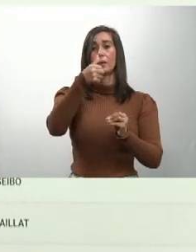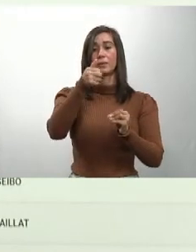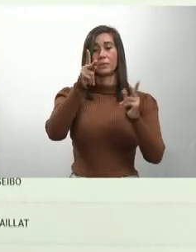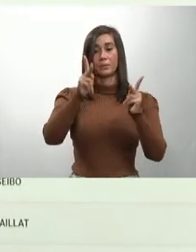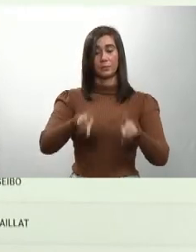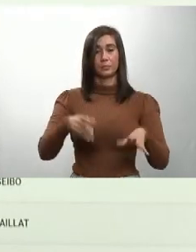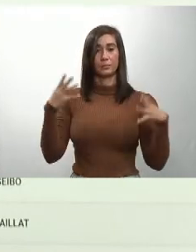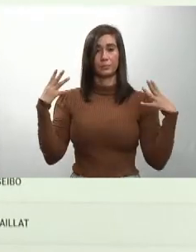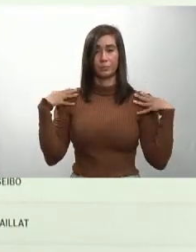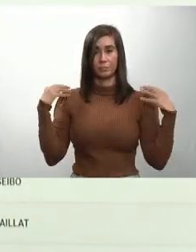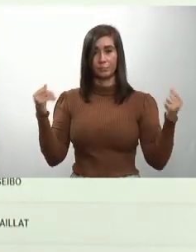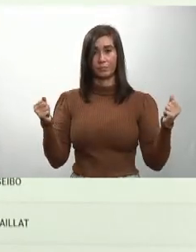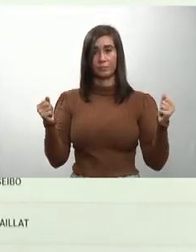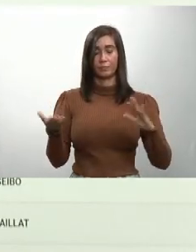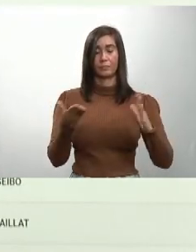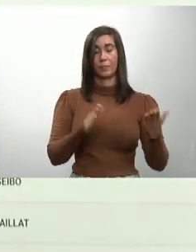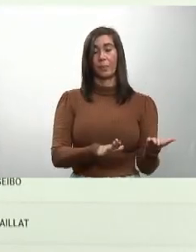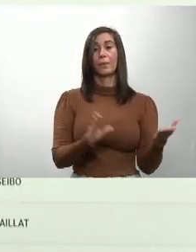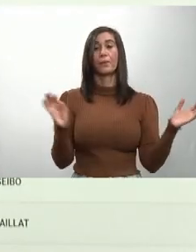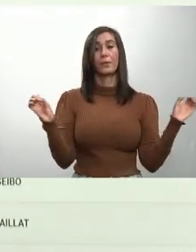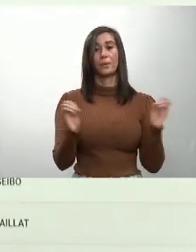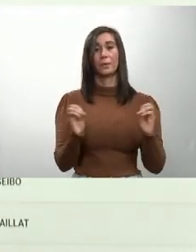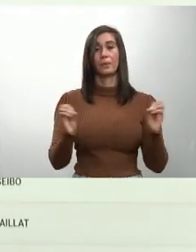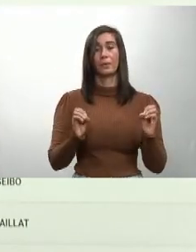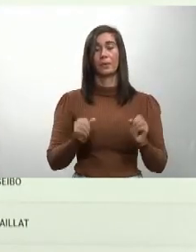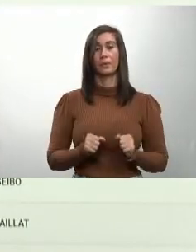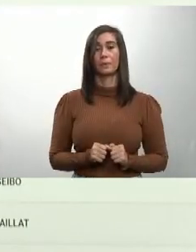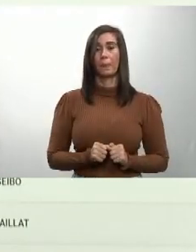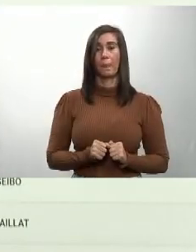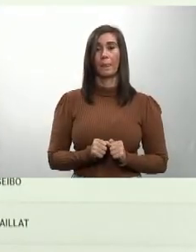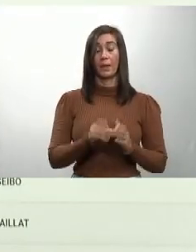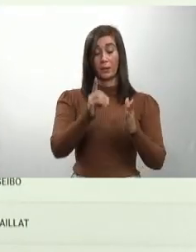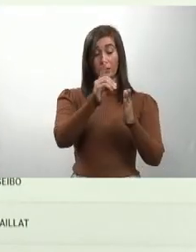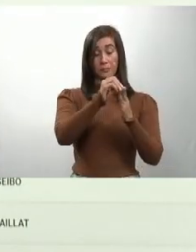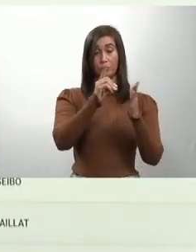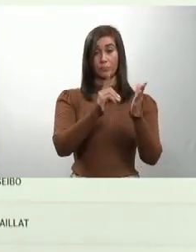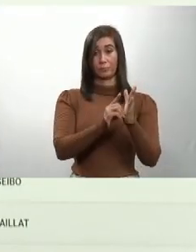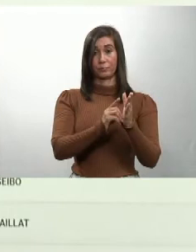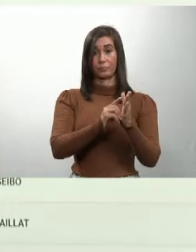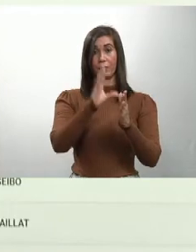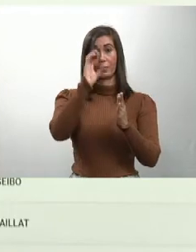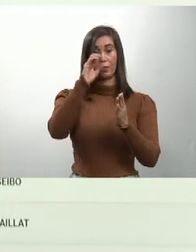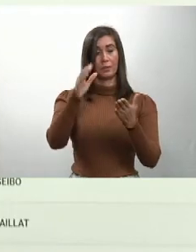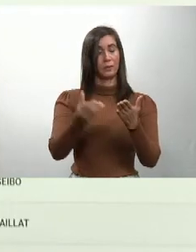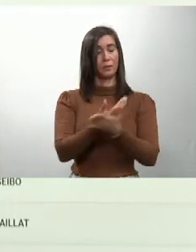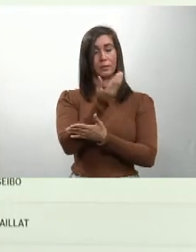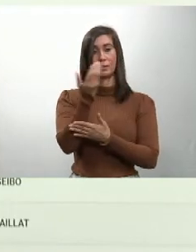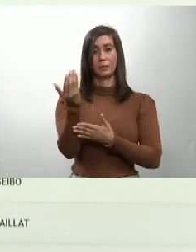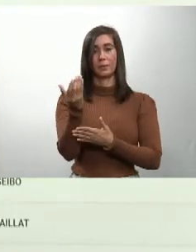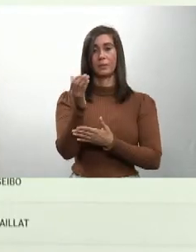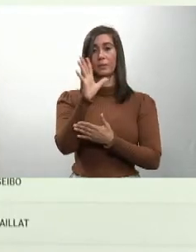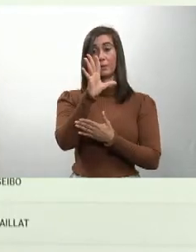recuperados, 0 fallecimientos. Dajabón, 0 casos nuevos,